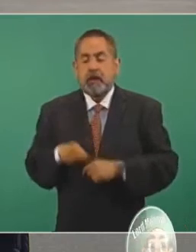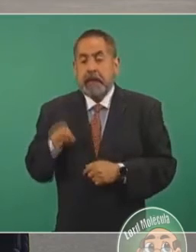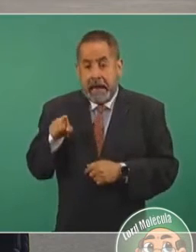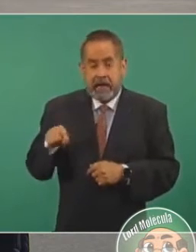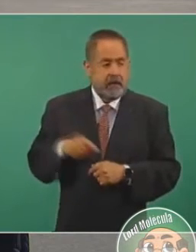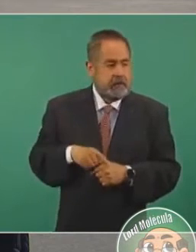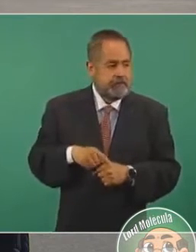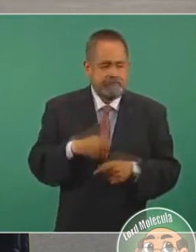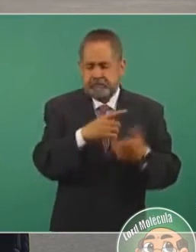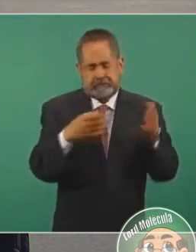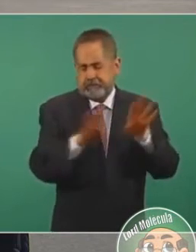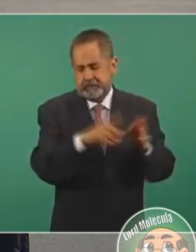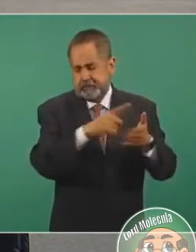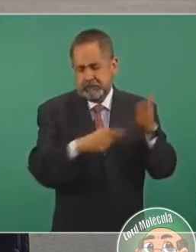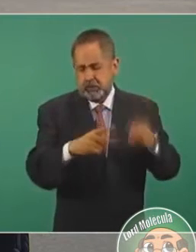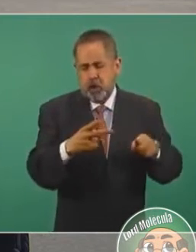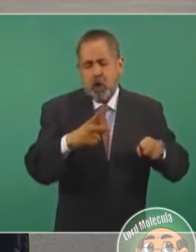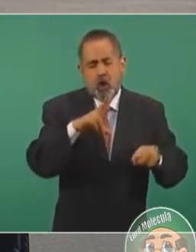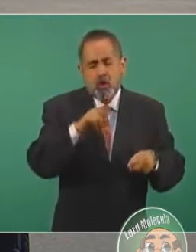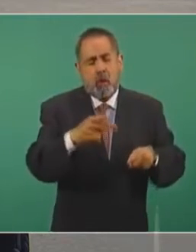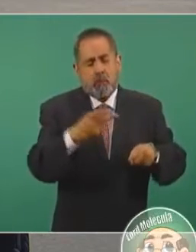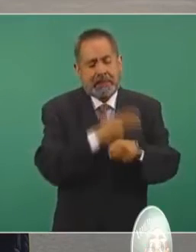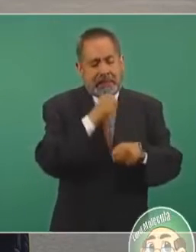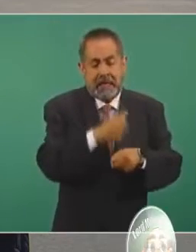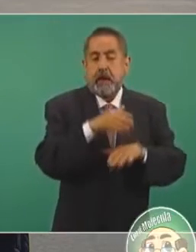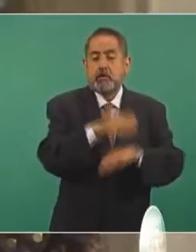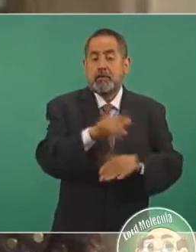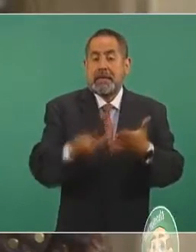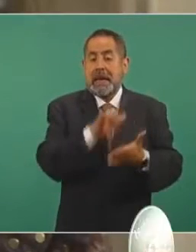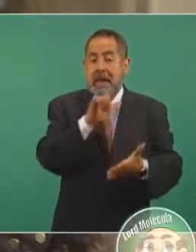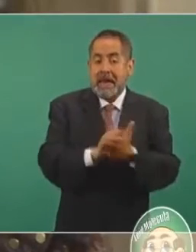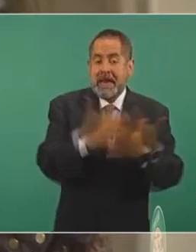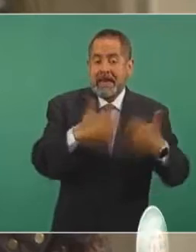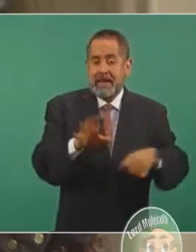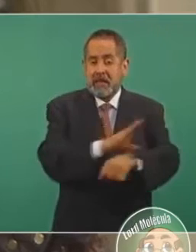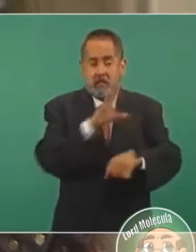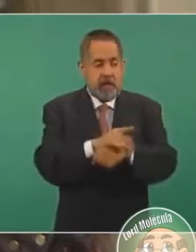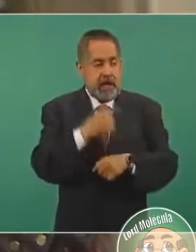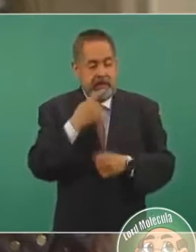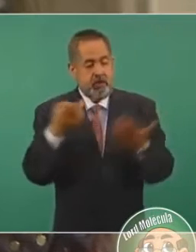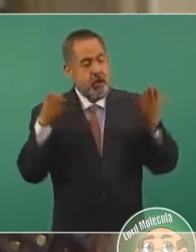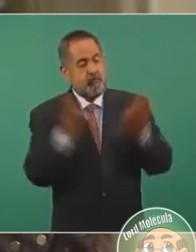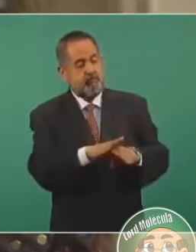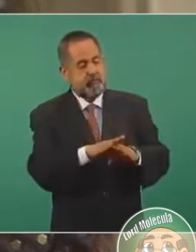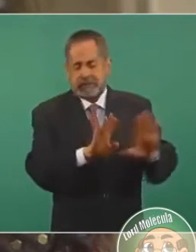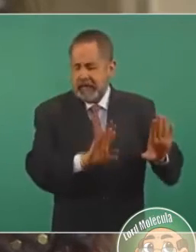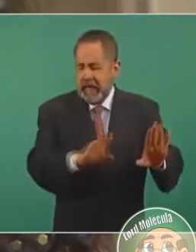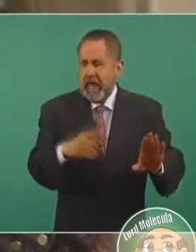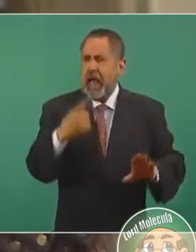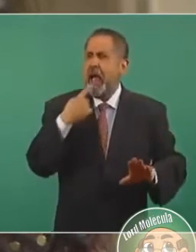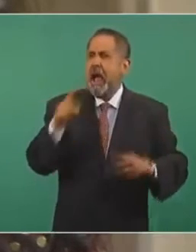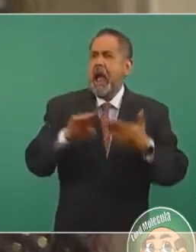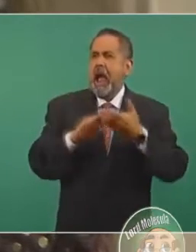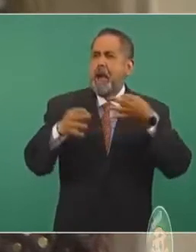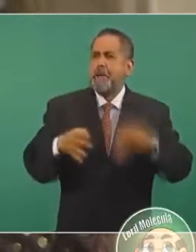todos los efectos y consecuencias de la reforma a la ley de la industria eléctrica y dio dos amparos a las